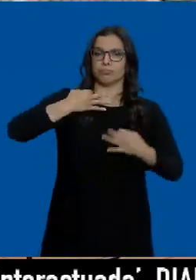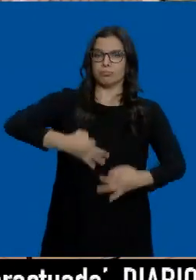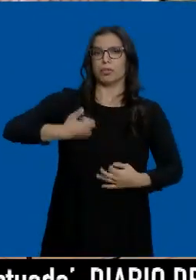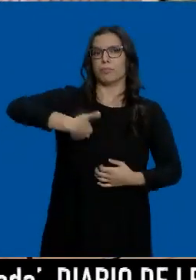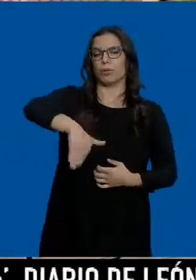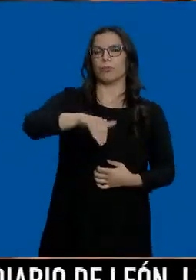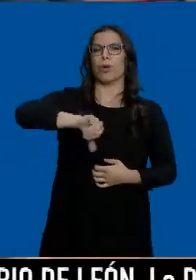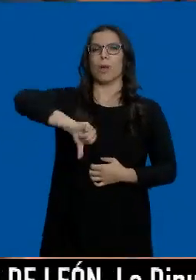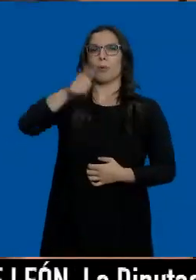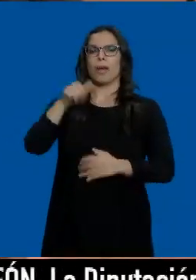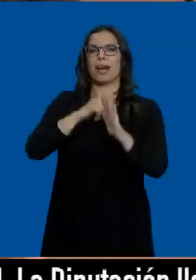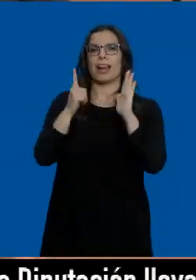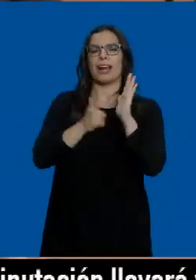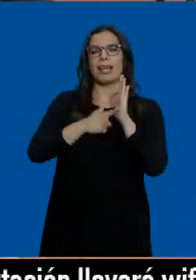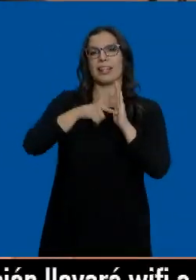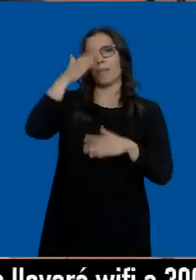Memoria Democrática.